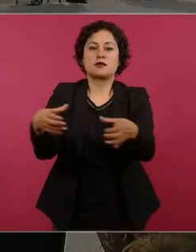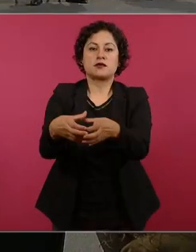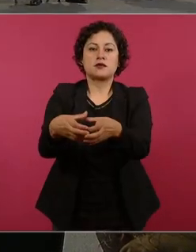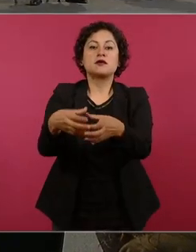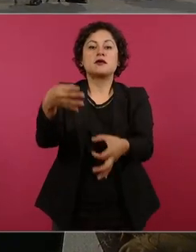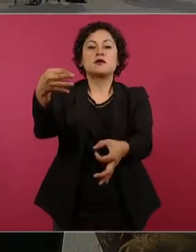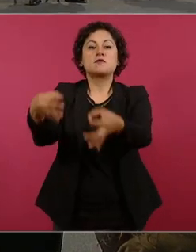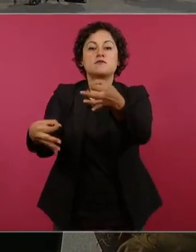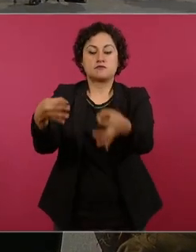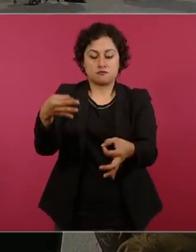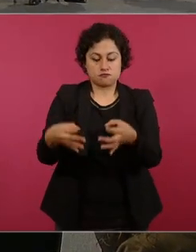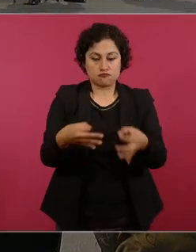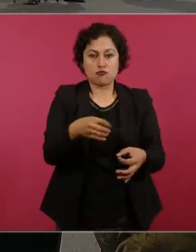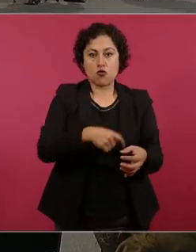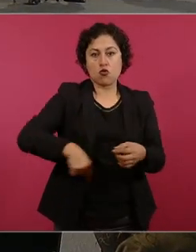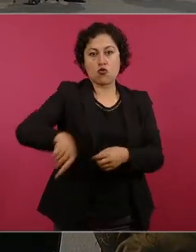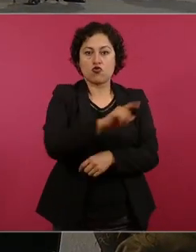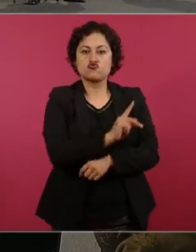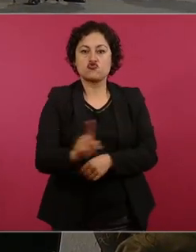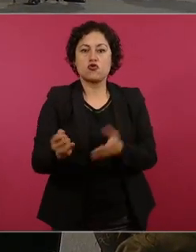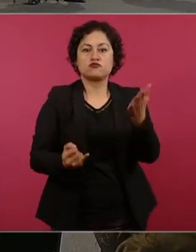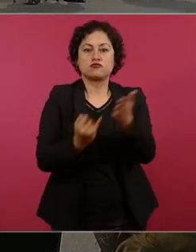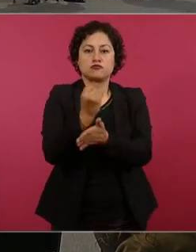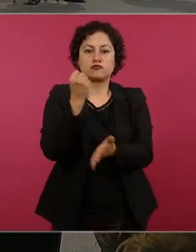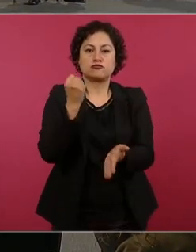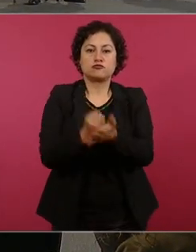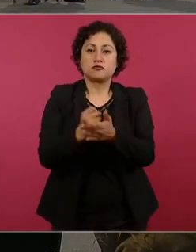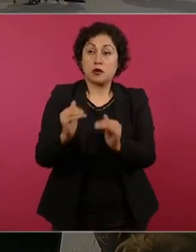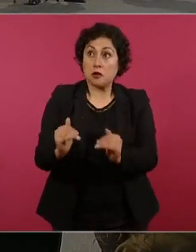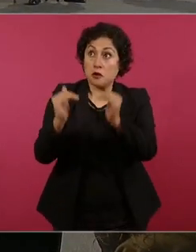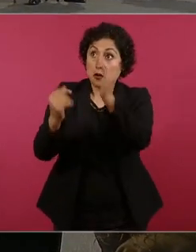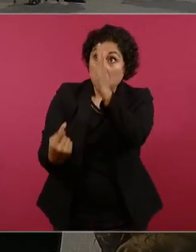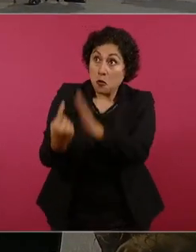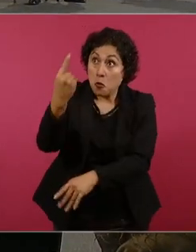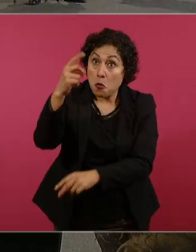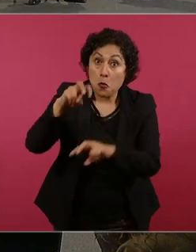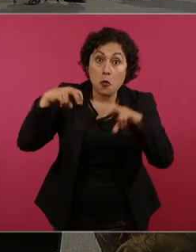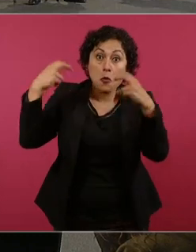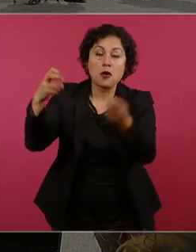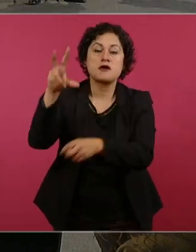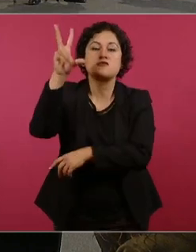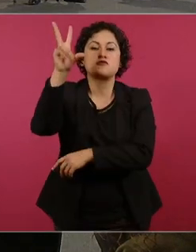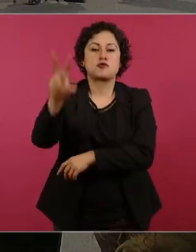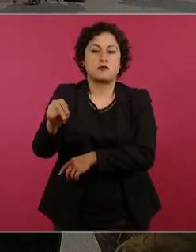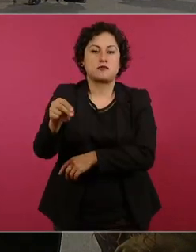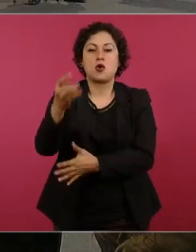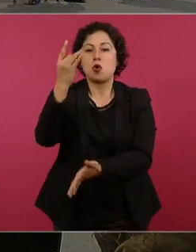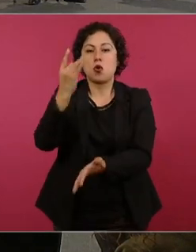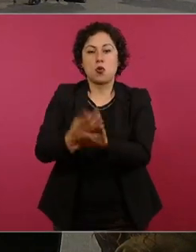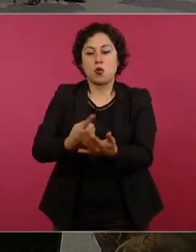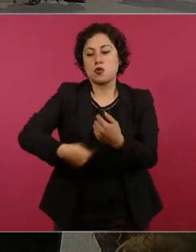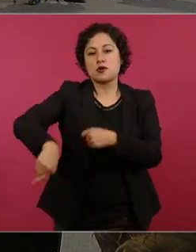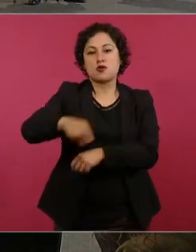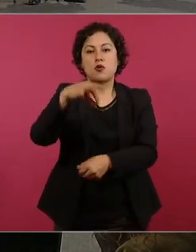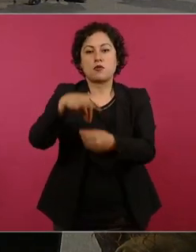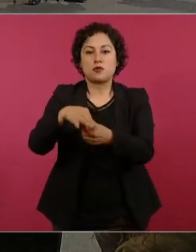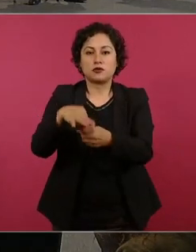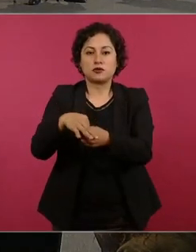todos solo su voto entonces regresa